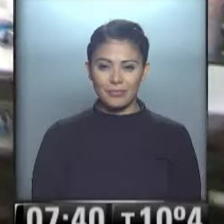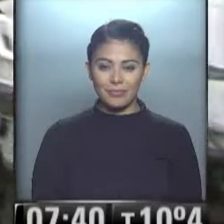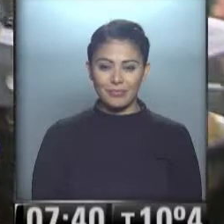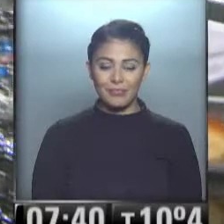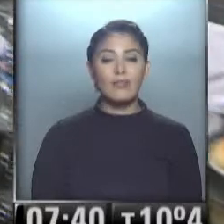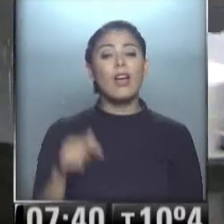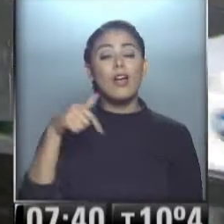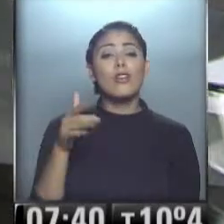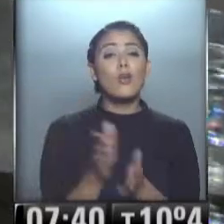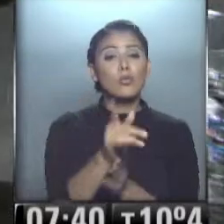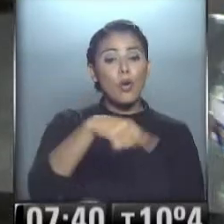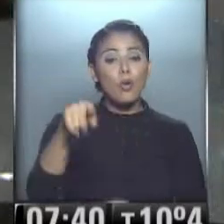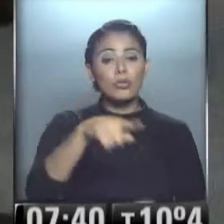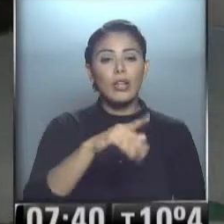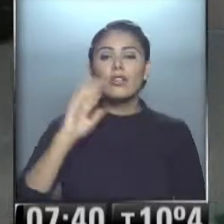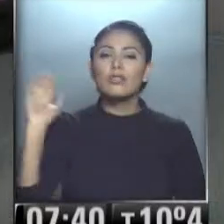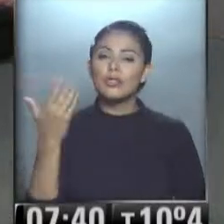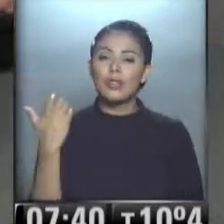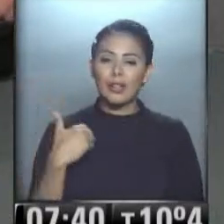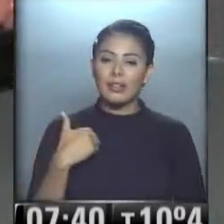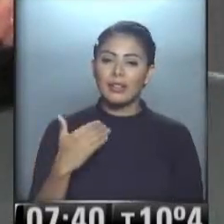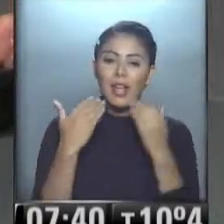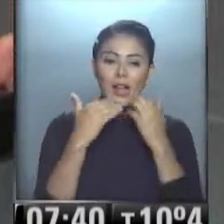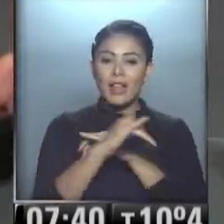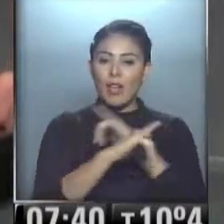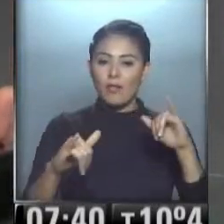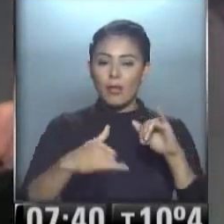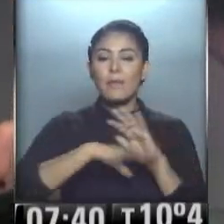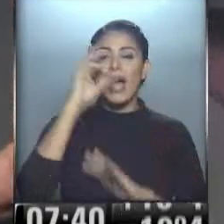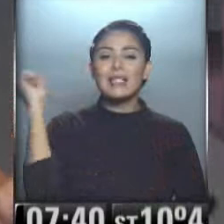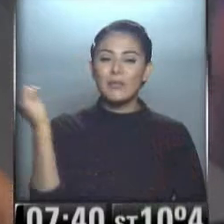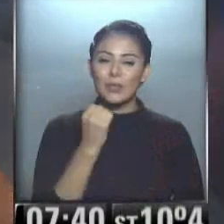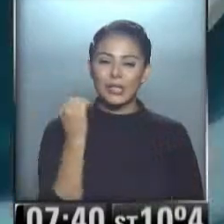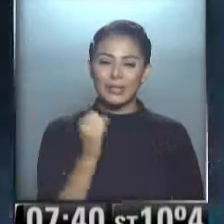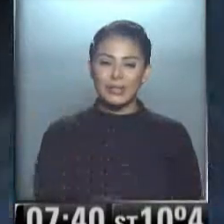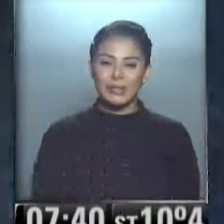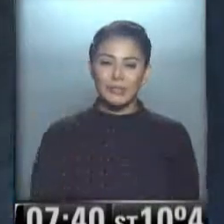Recorremos junto a ustedes ahora todo el país a través de estas noticias las más importantes.